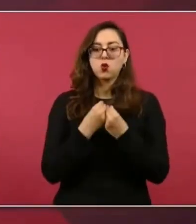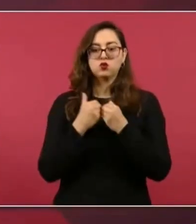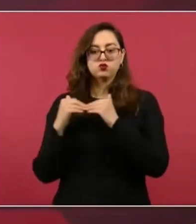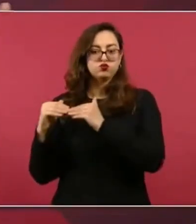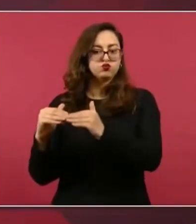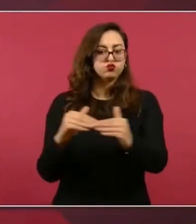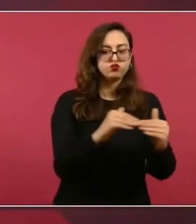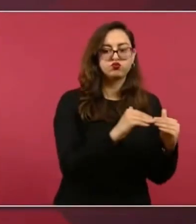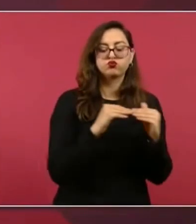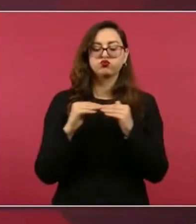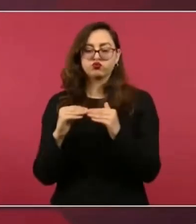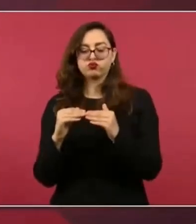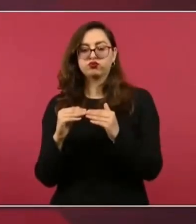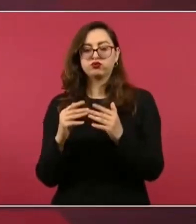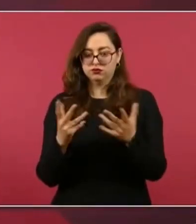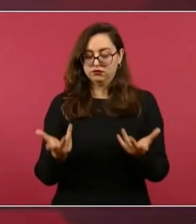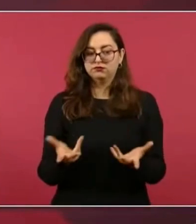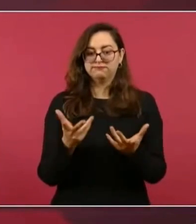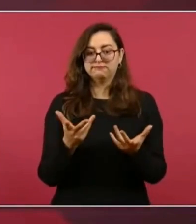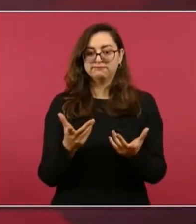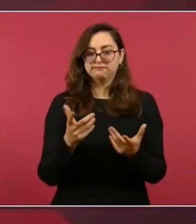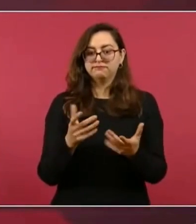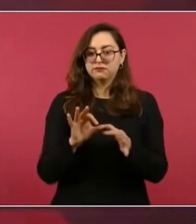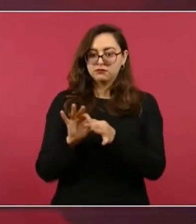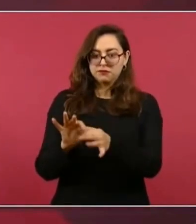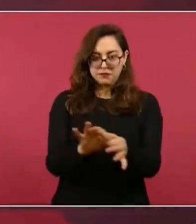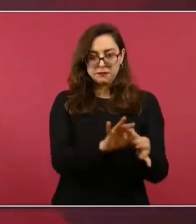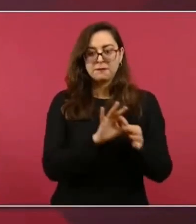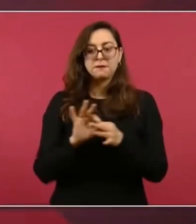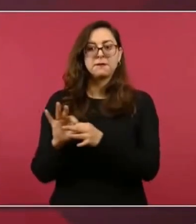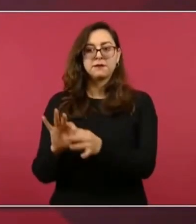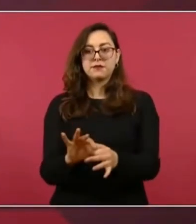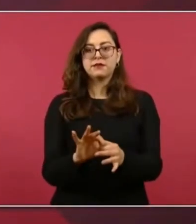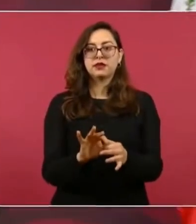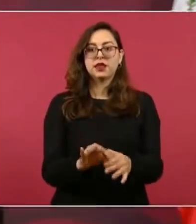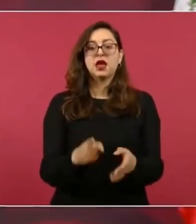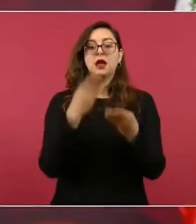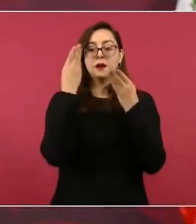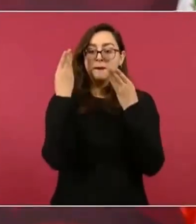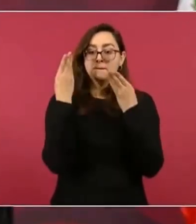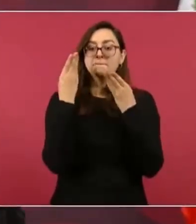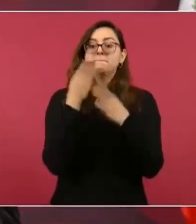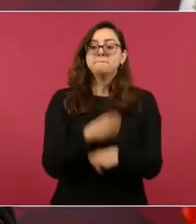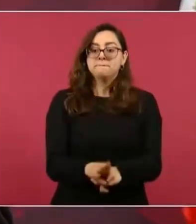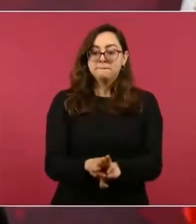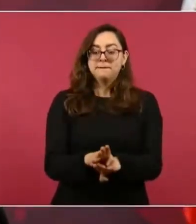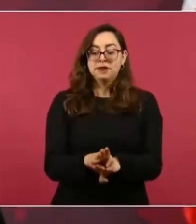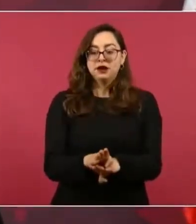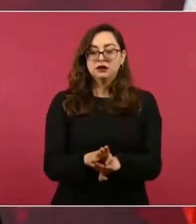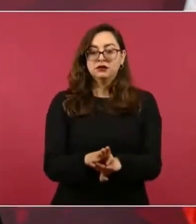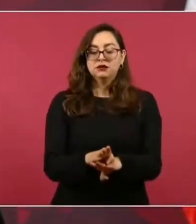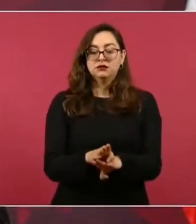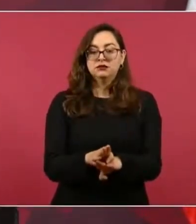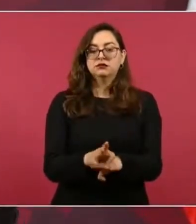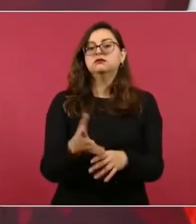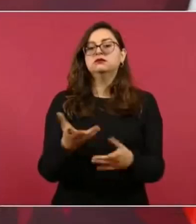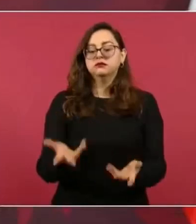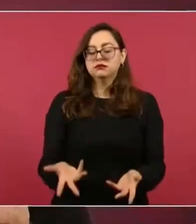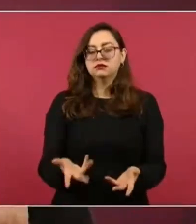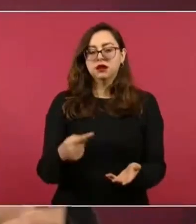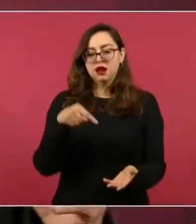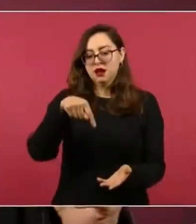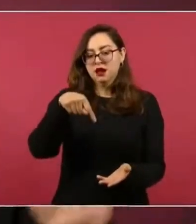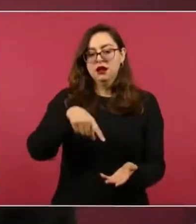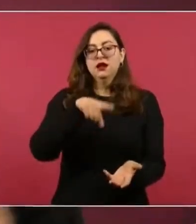abajo y que la sucursal del Banco del Bienestar sea como un